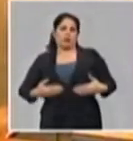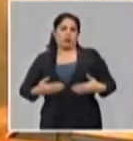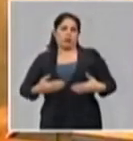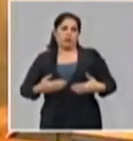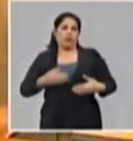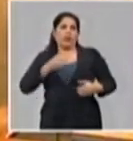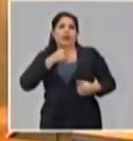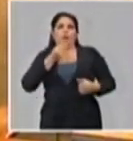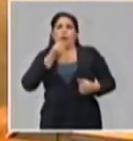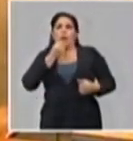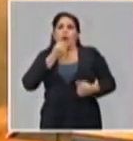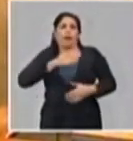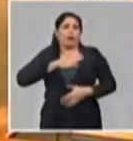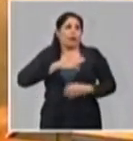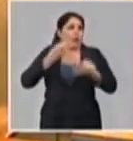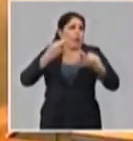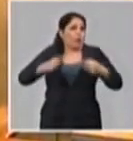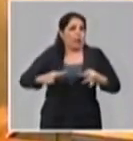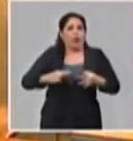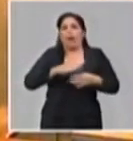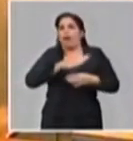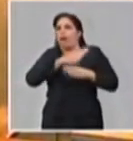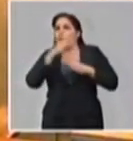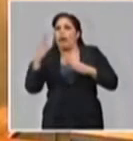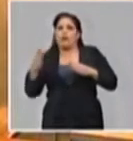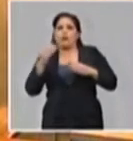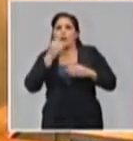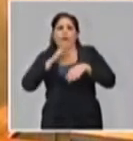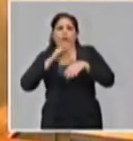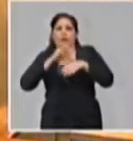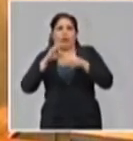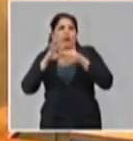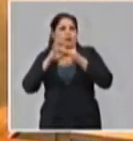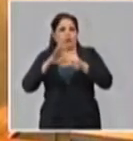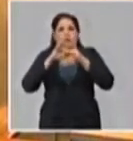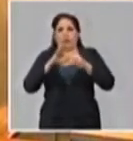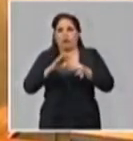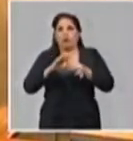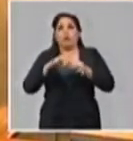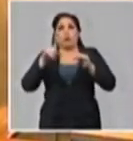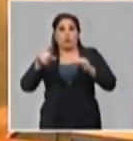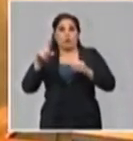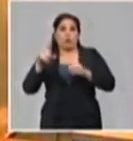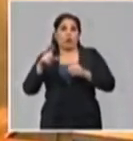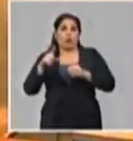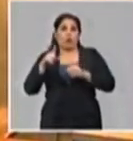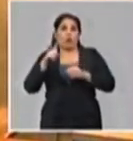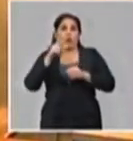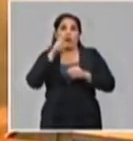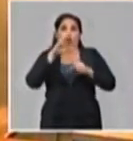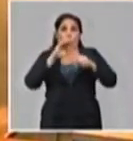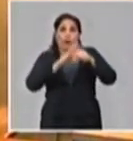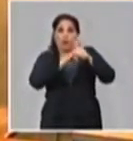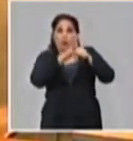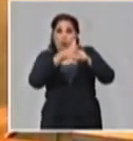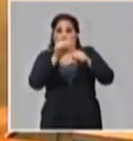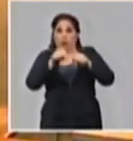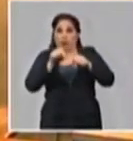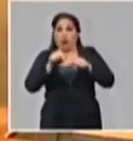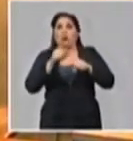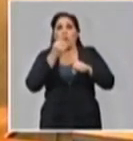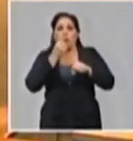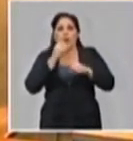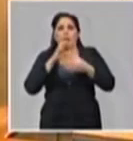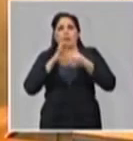que dan desde un resfriado común hasta enfermedades que pueden ser mucho más graves, como ocurre en el coronavirus causante de síndrome respiratorio del Oriente